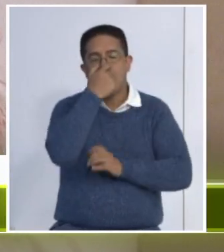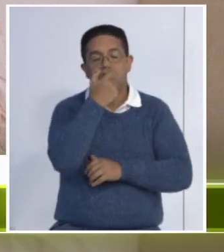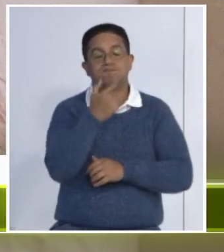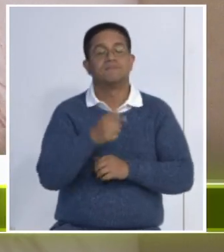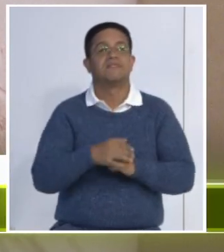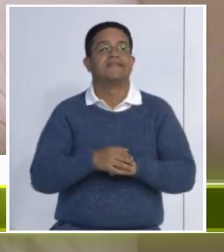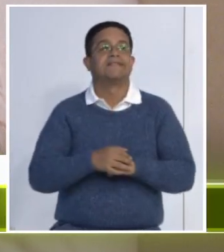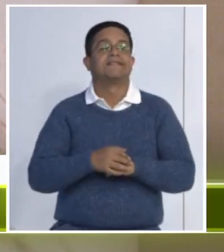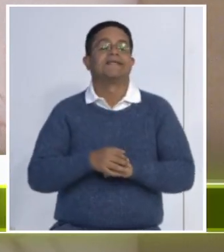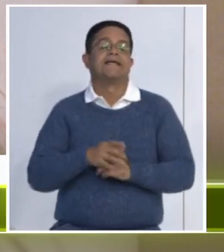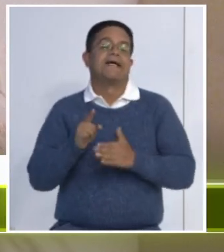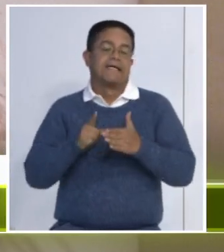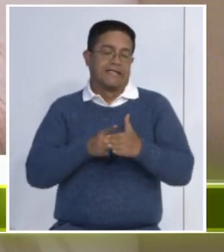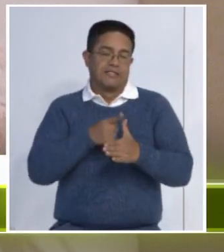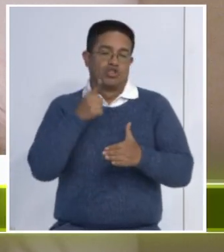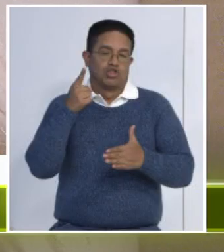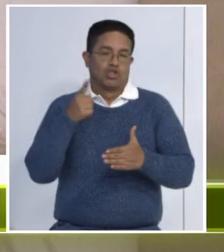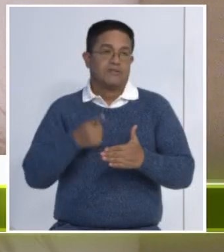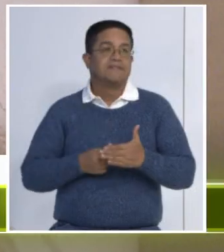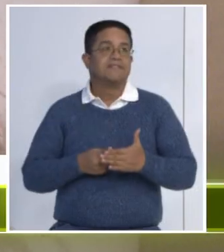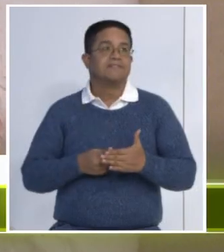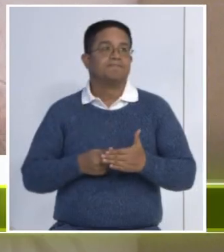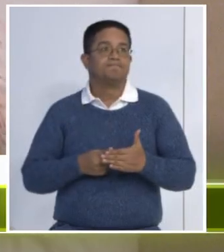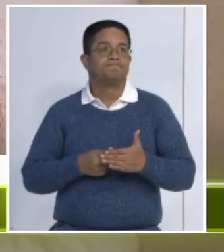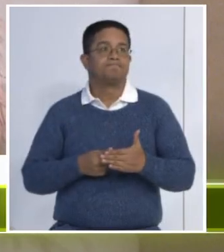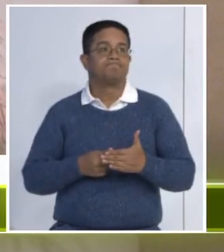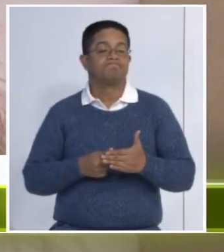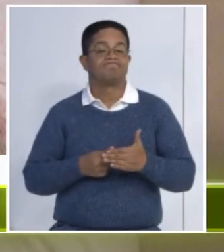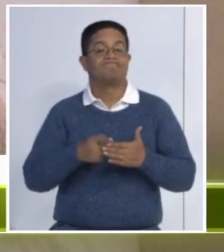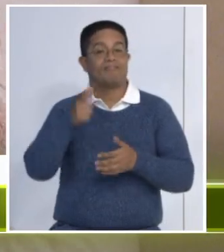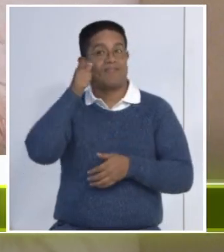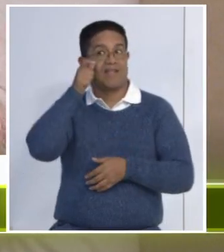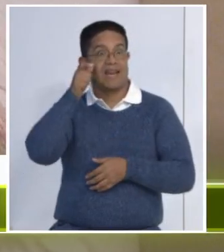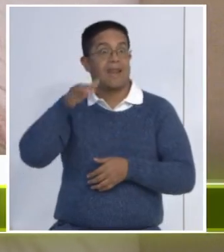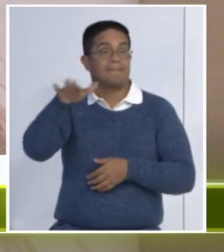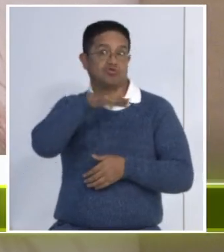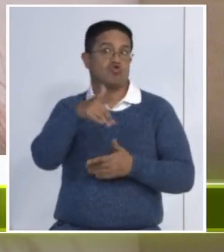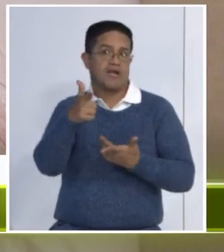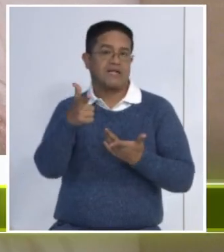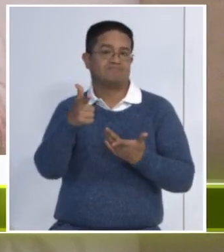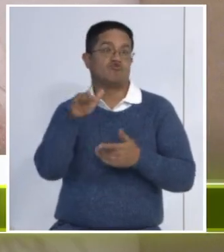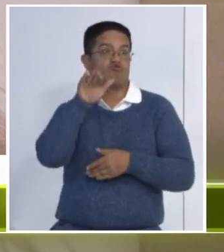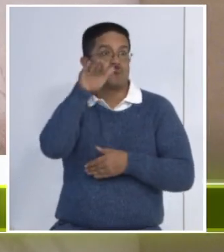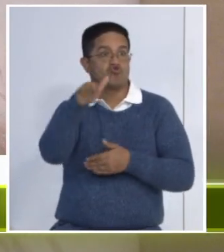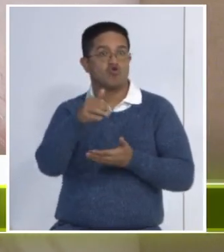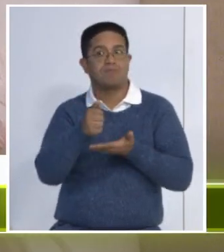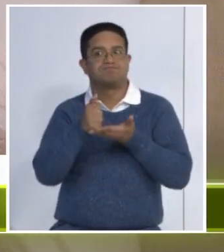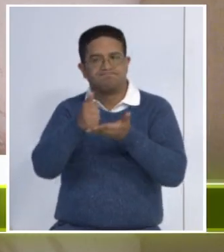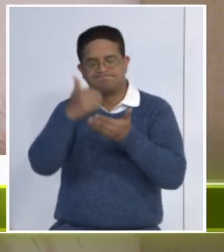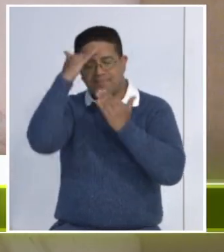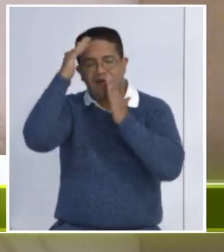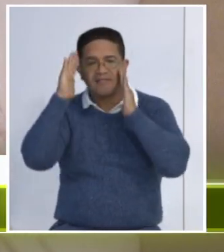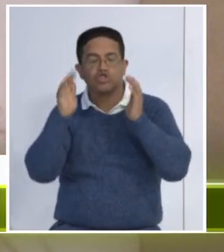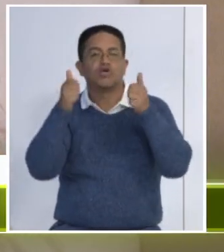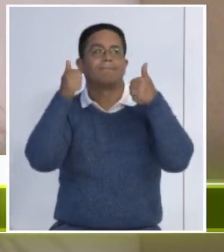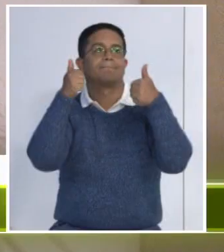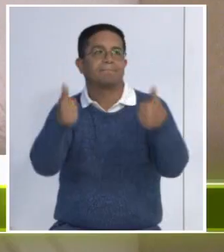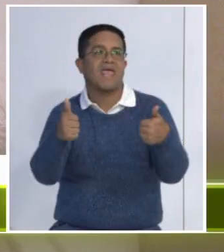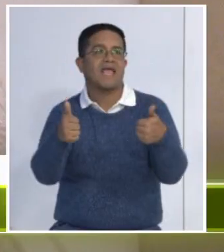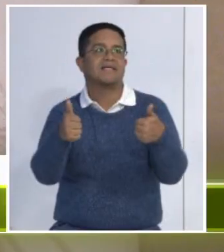la que entonces incluso la población general va a estar muy bien atendida, se asiste y está además